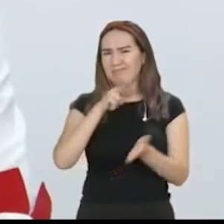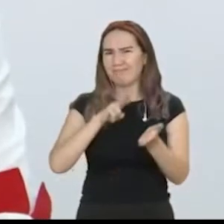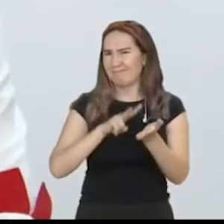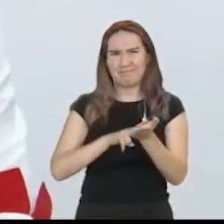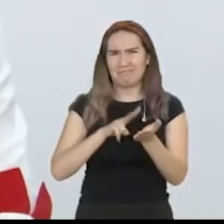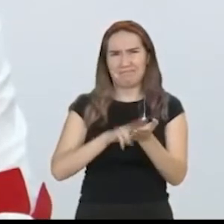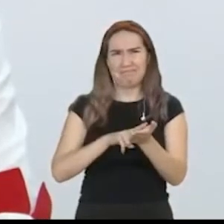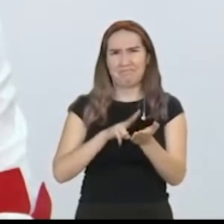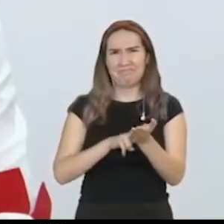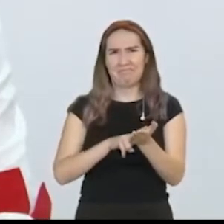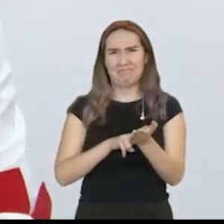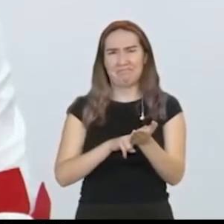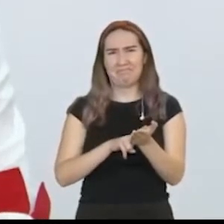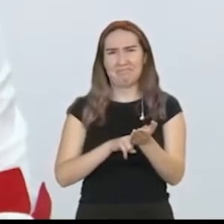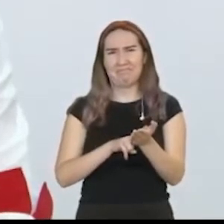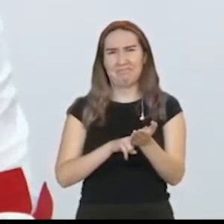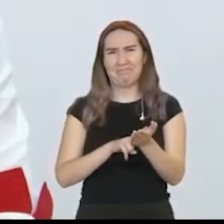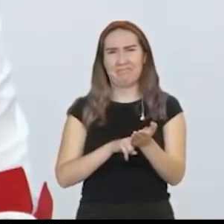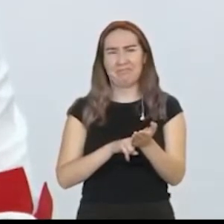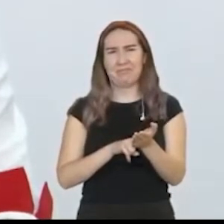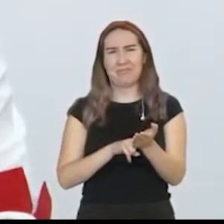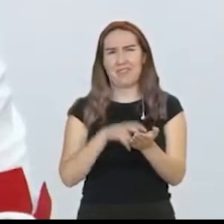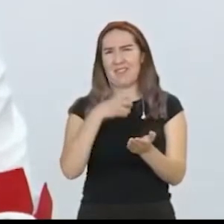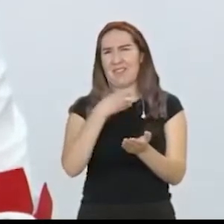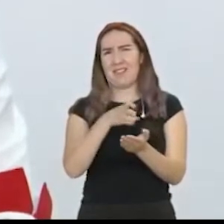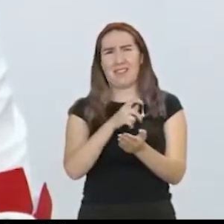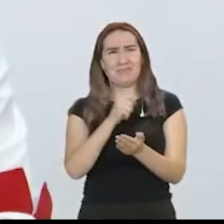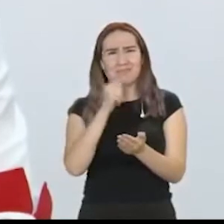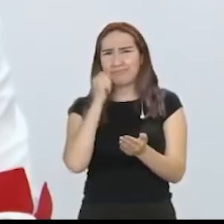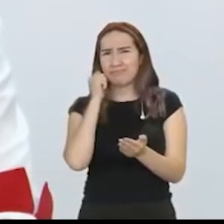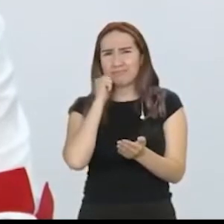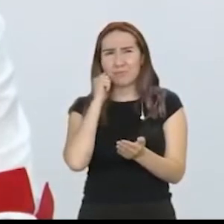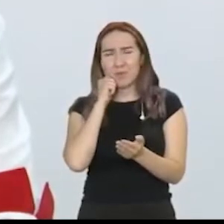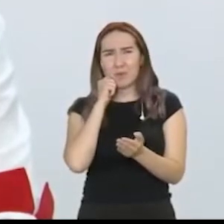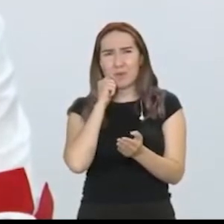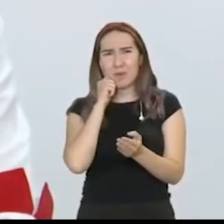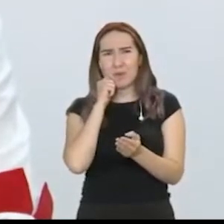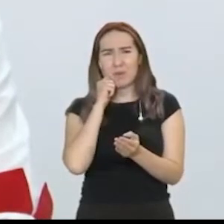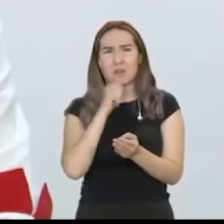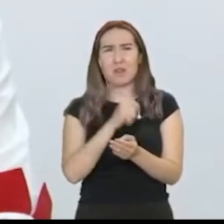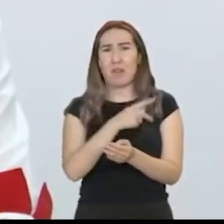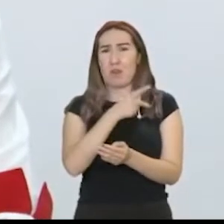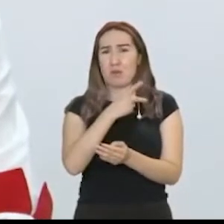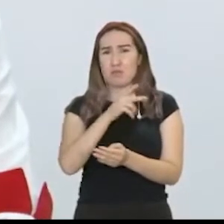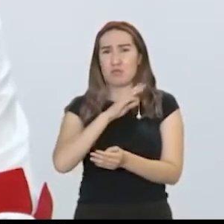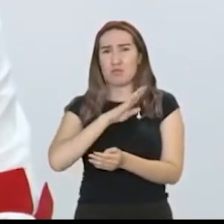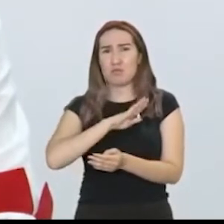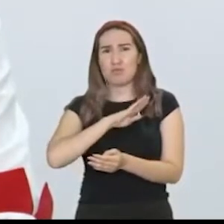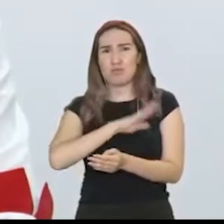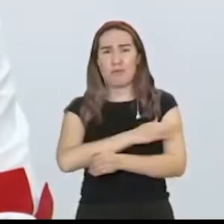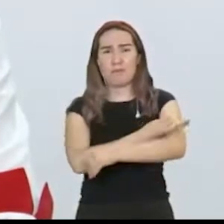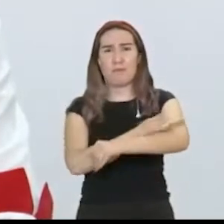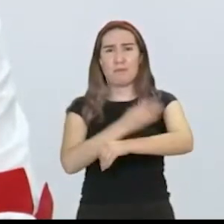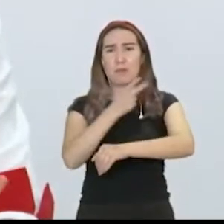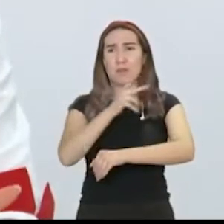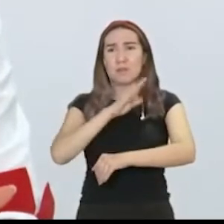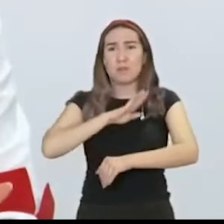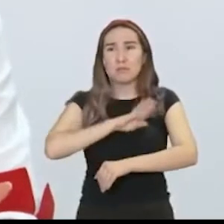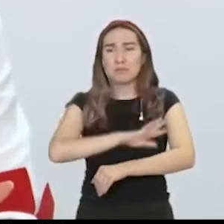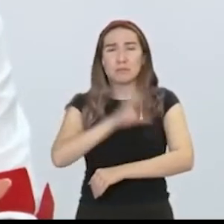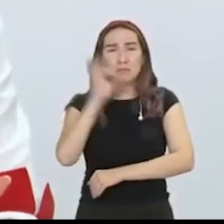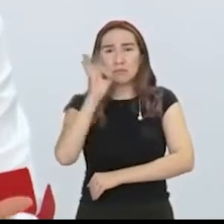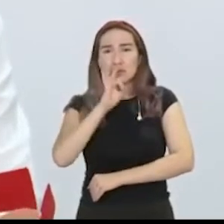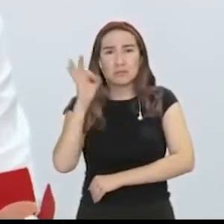por perder a un familiar, no vale la pena por enfermar a tu mamá y que puedas